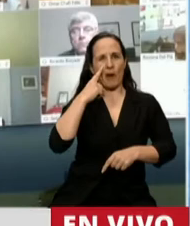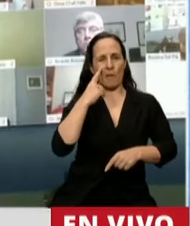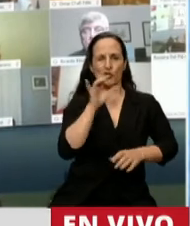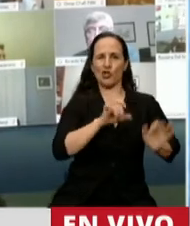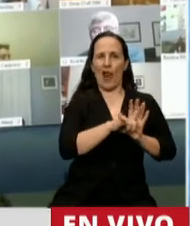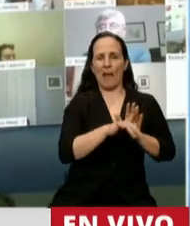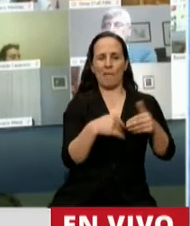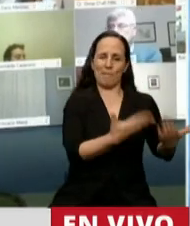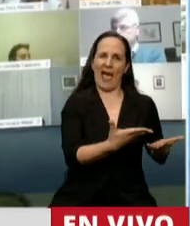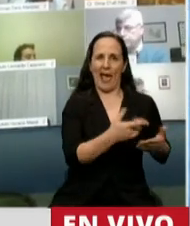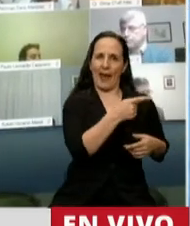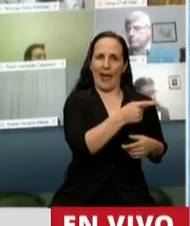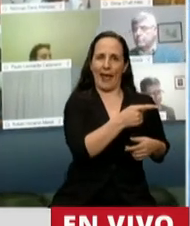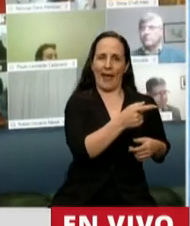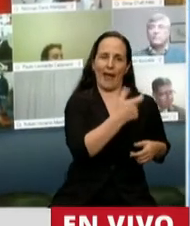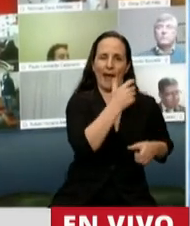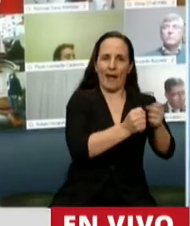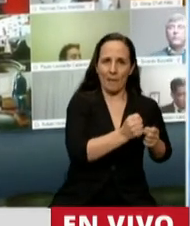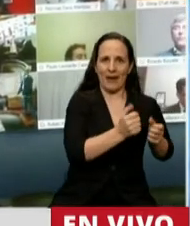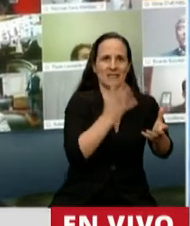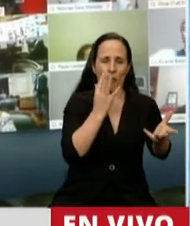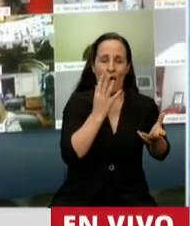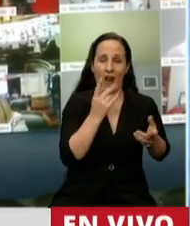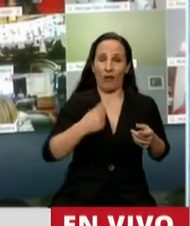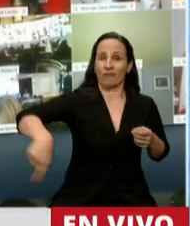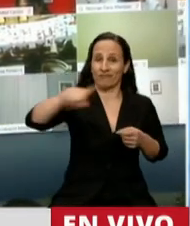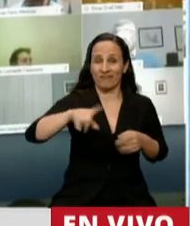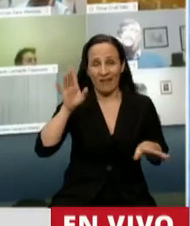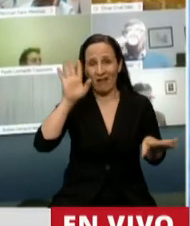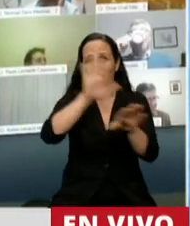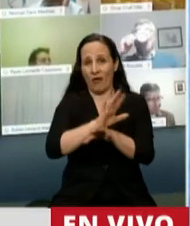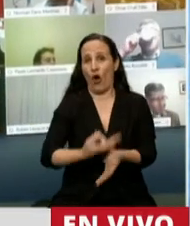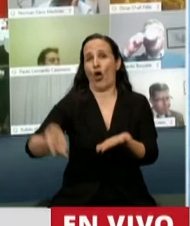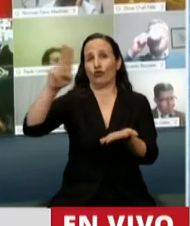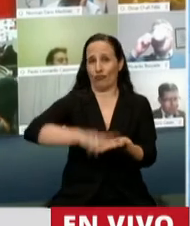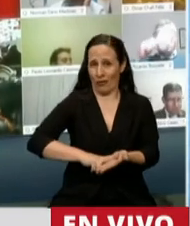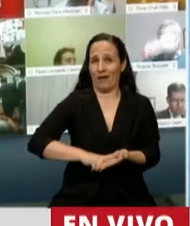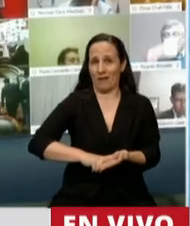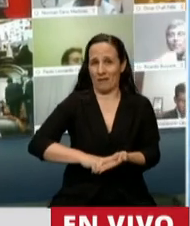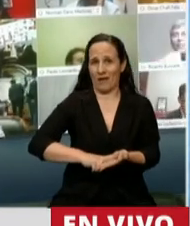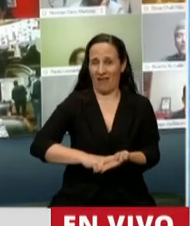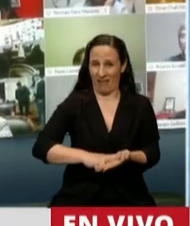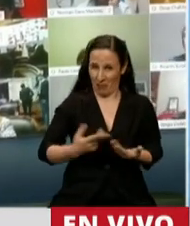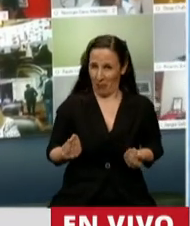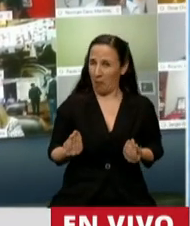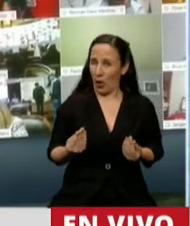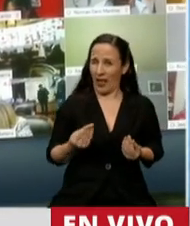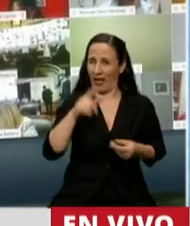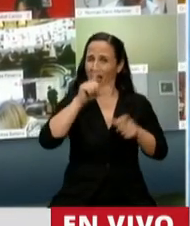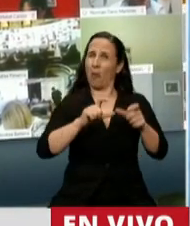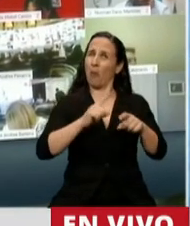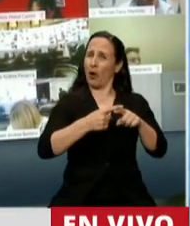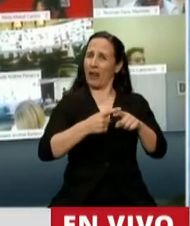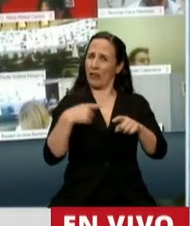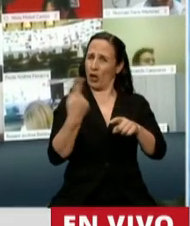empresa o de algún empresario. Y una vez más, señor Presidente, se vuelven a equivocar. Porque no todos, no todos somos iguales, señor Presidente, y no todos